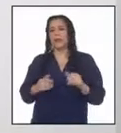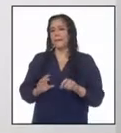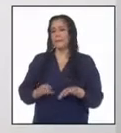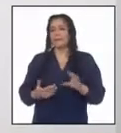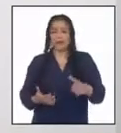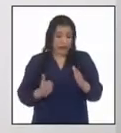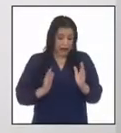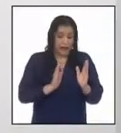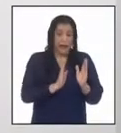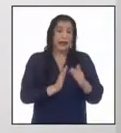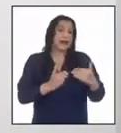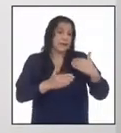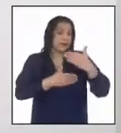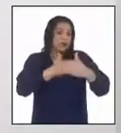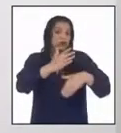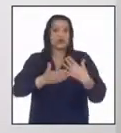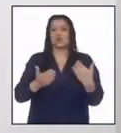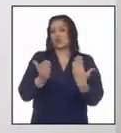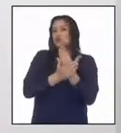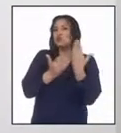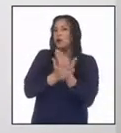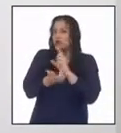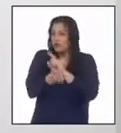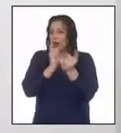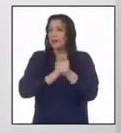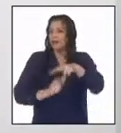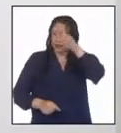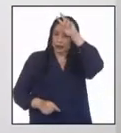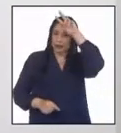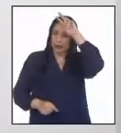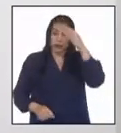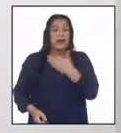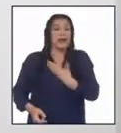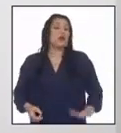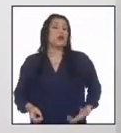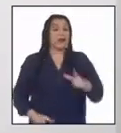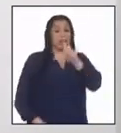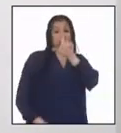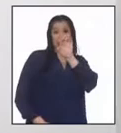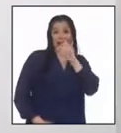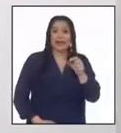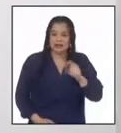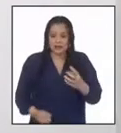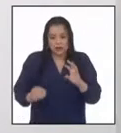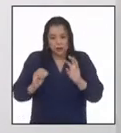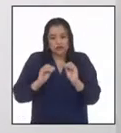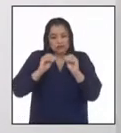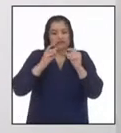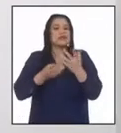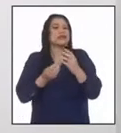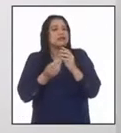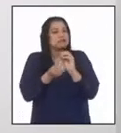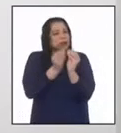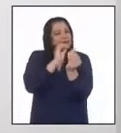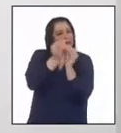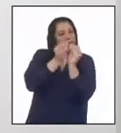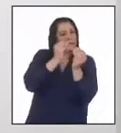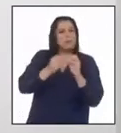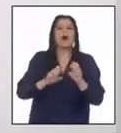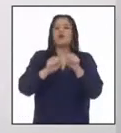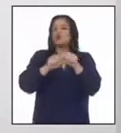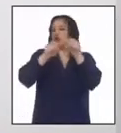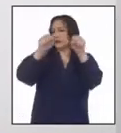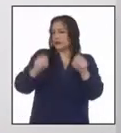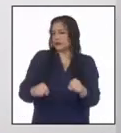En el proceso de modernización del país, el gobierno de Leguía tuvo que implementar progresivamente un